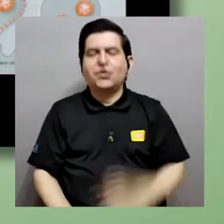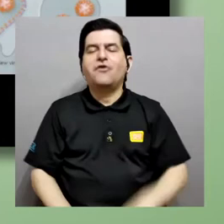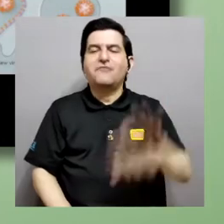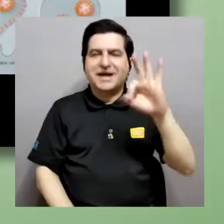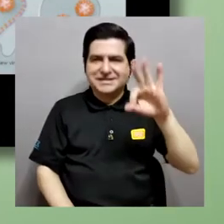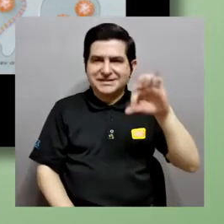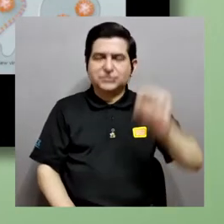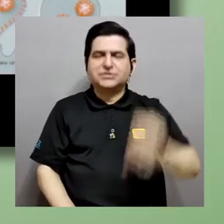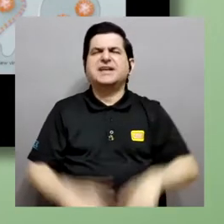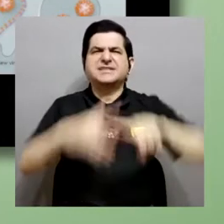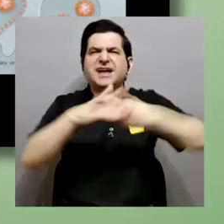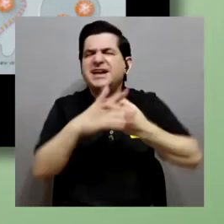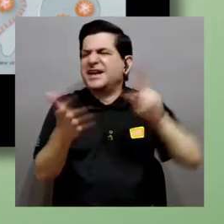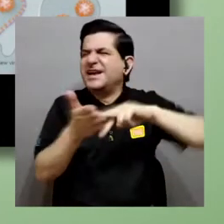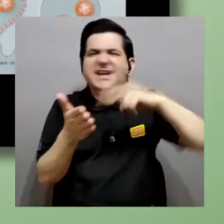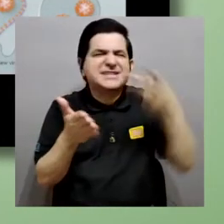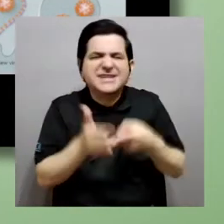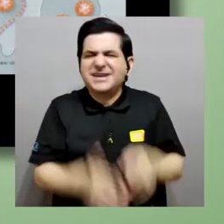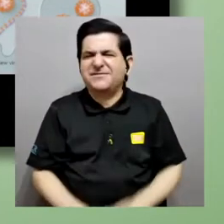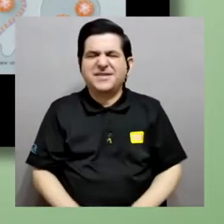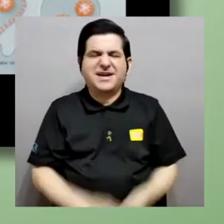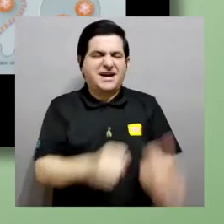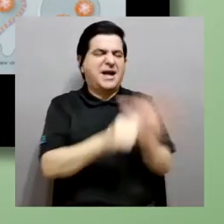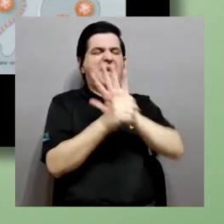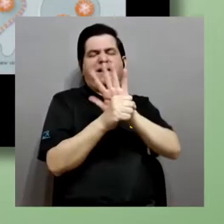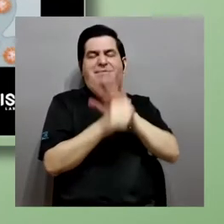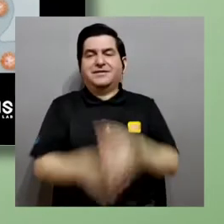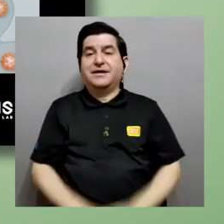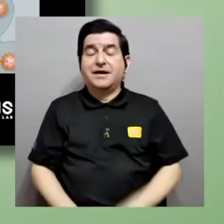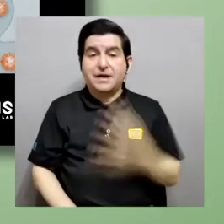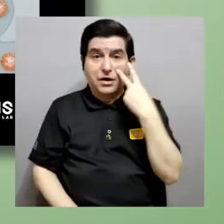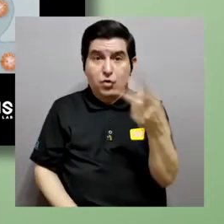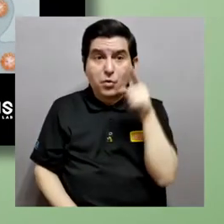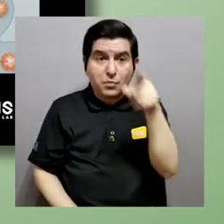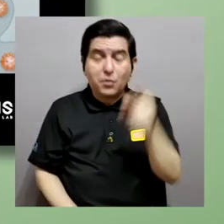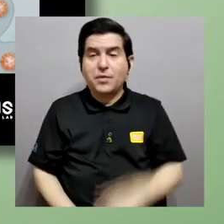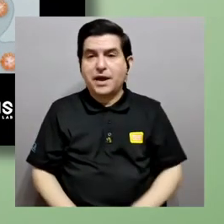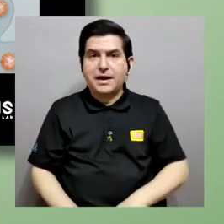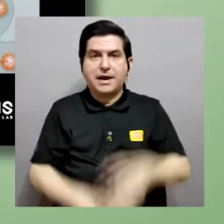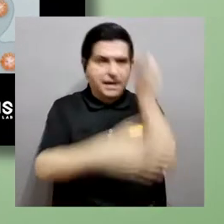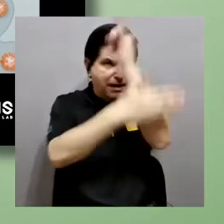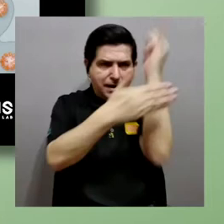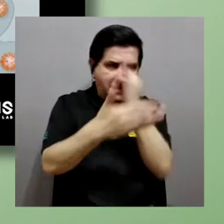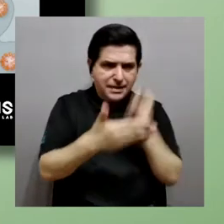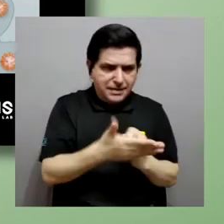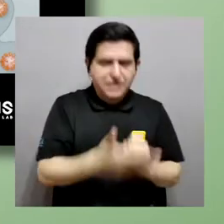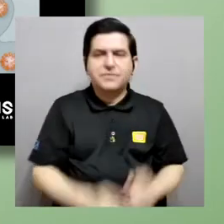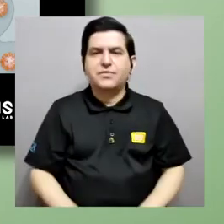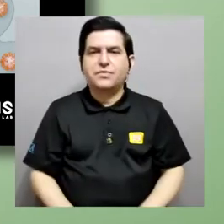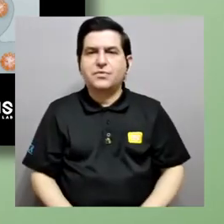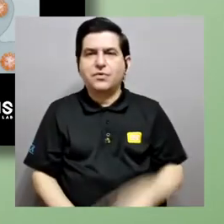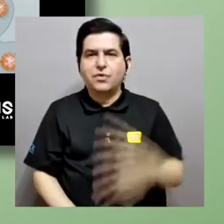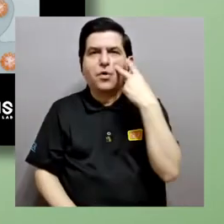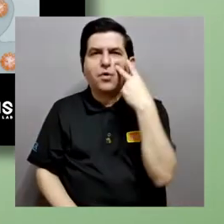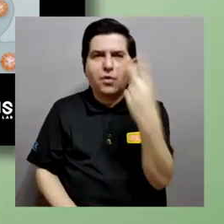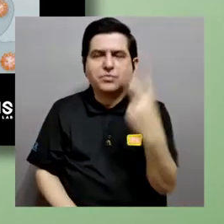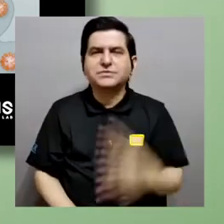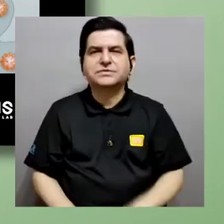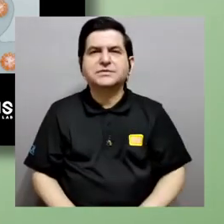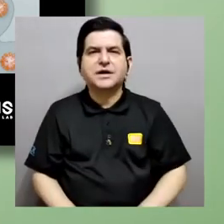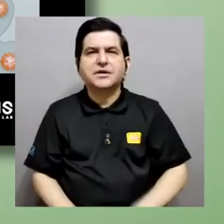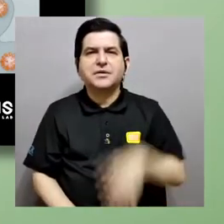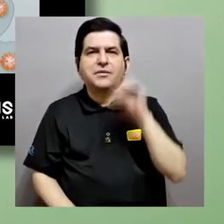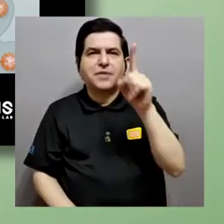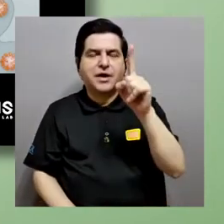significa esto de SARS-CoV-2? Es un virus, como pueden ver en la ilustración, ¿verdad? Se ve por acá uno, un, digamos, un spike, ¿verdad? Una